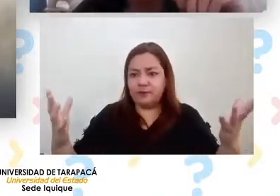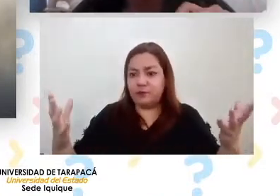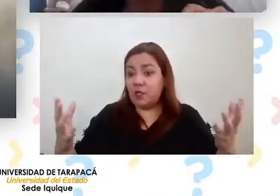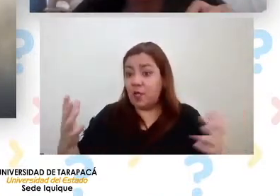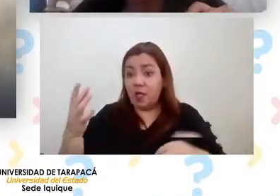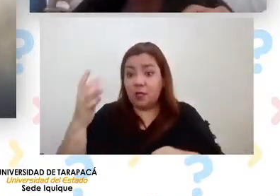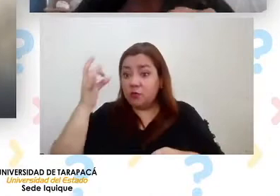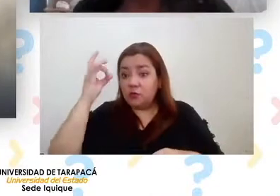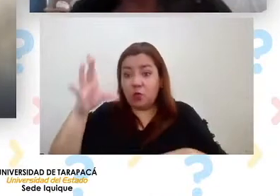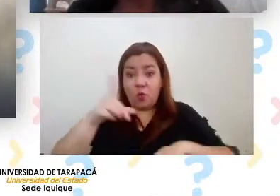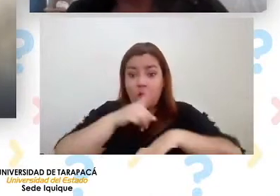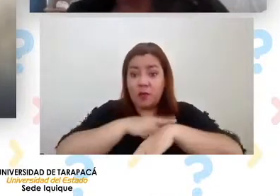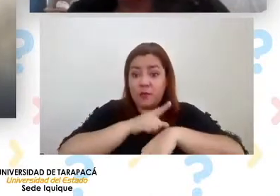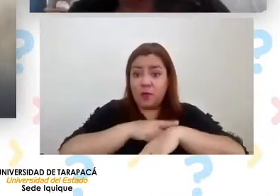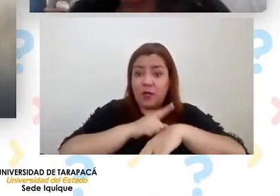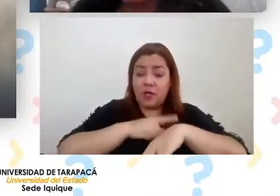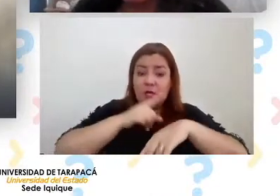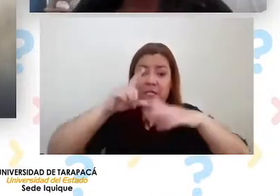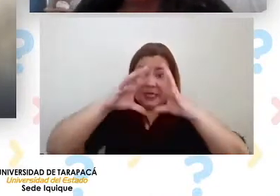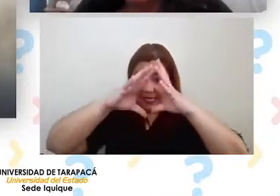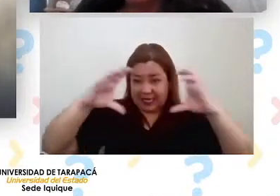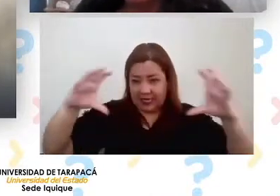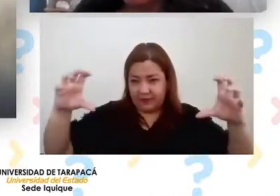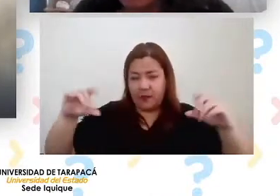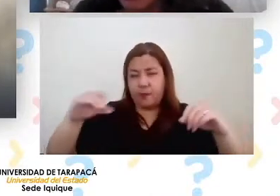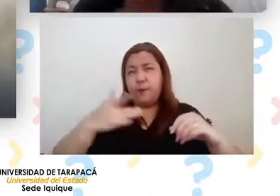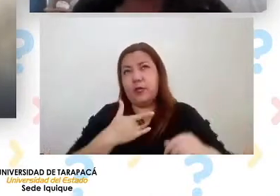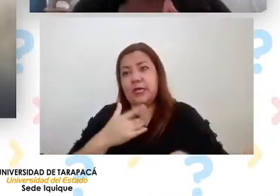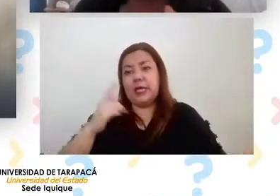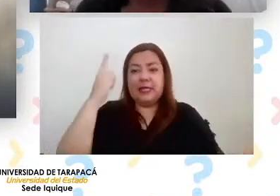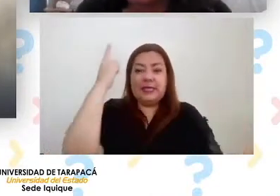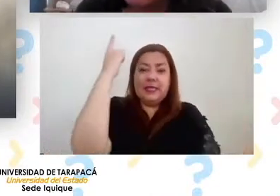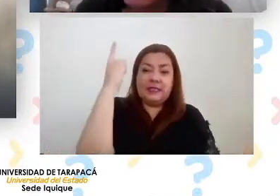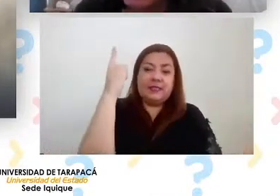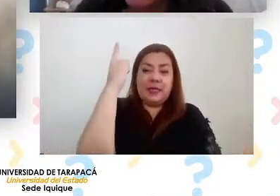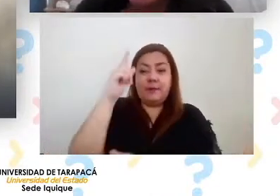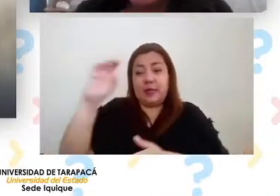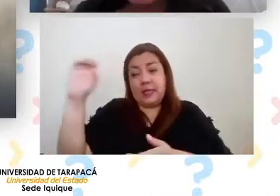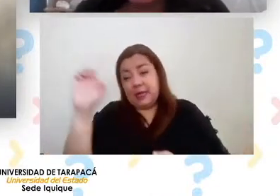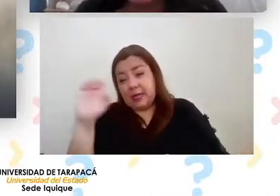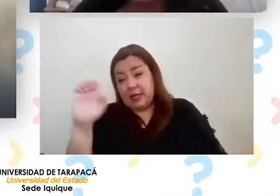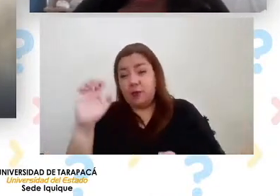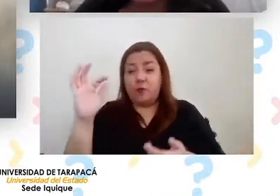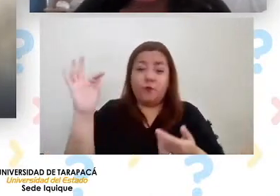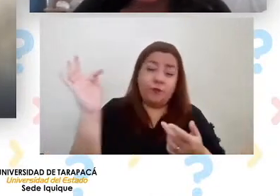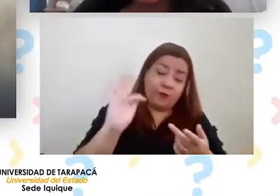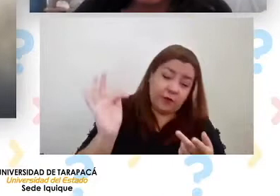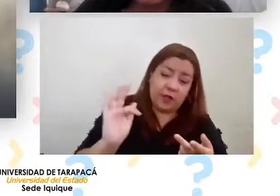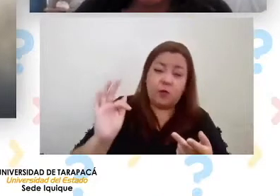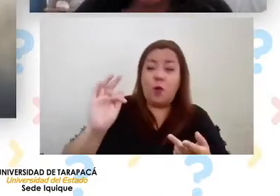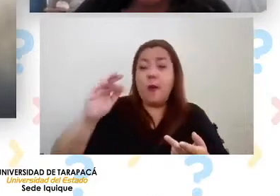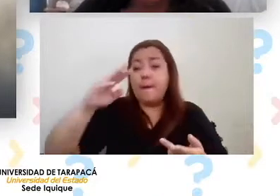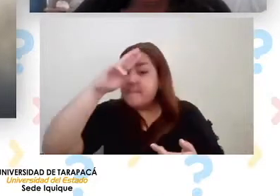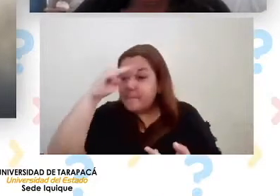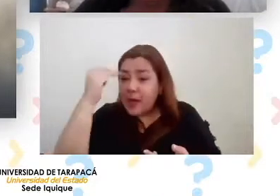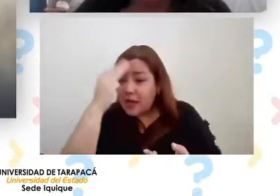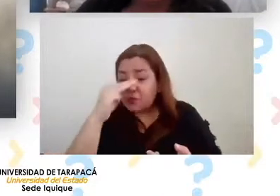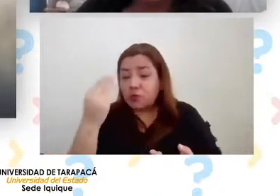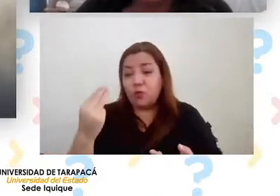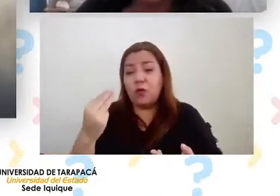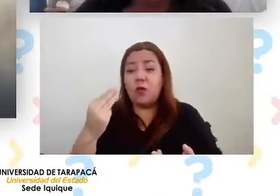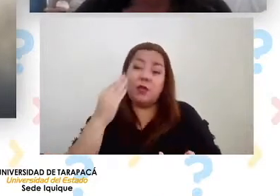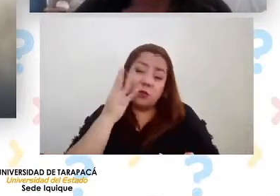niebla porque entre diciembre, enero, febrero, marzo, incluso abril, este recurso